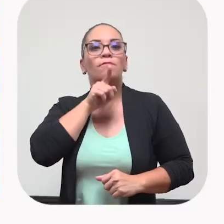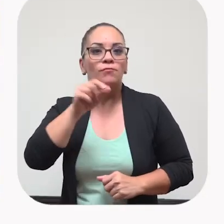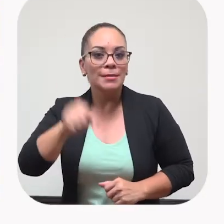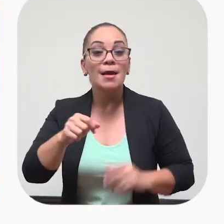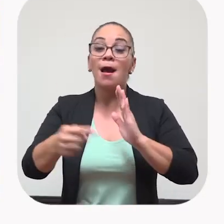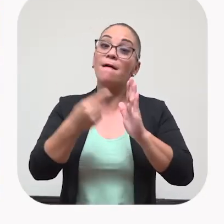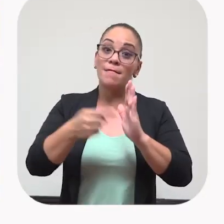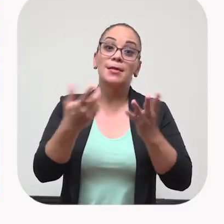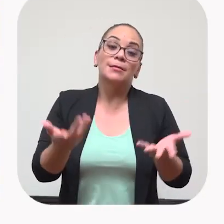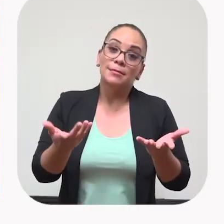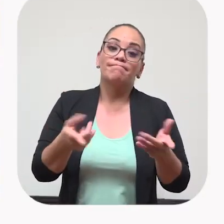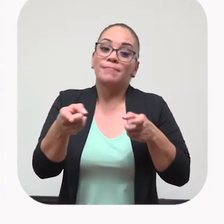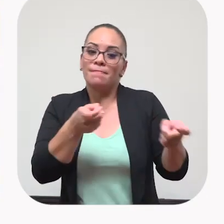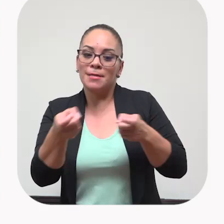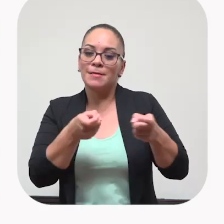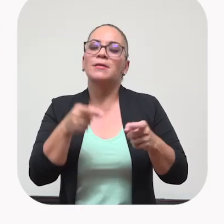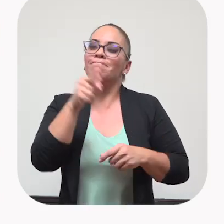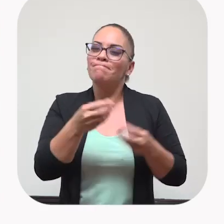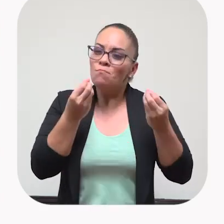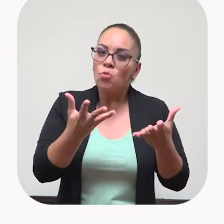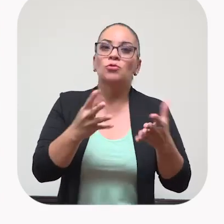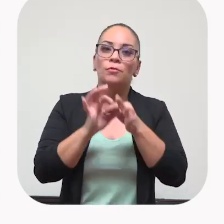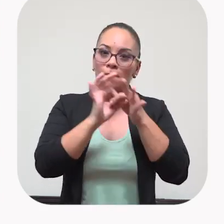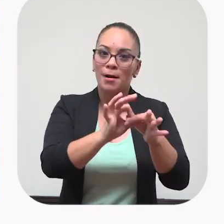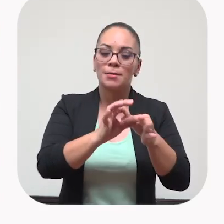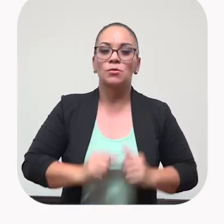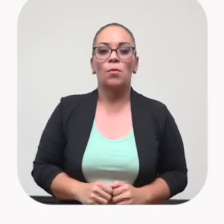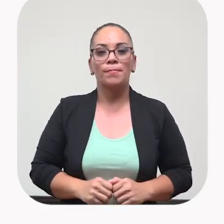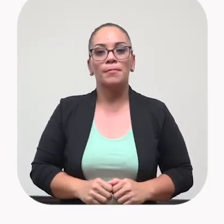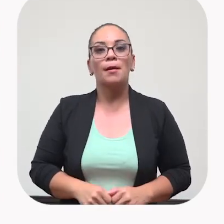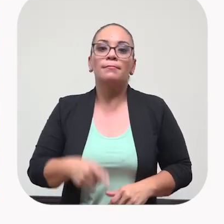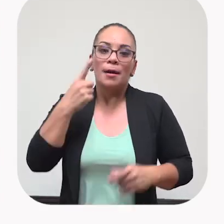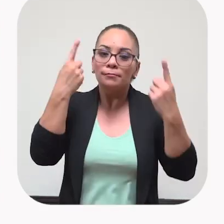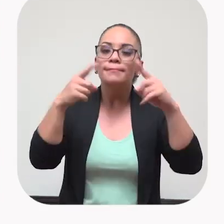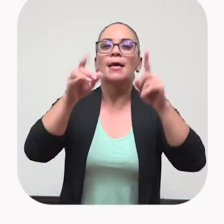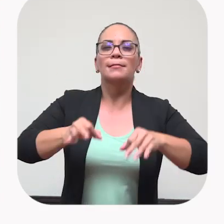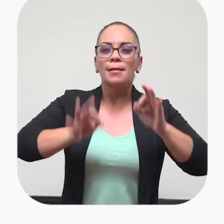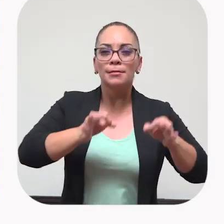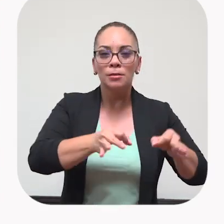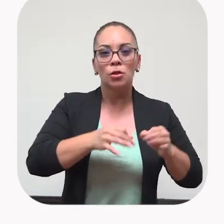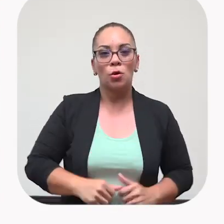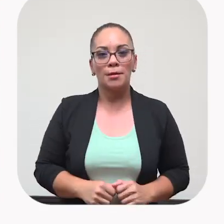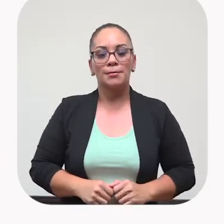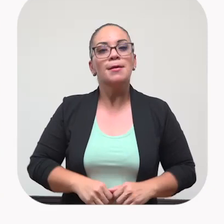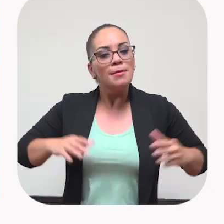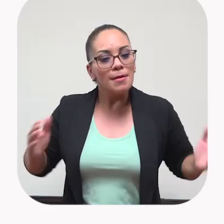a veces la parte administrativa es la que tiene mucho que ver, ¿verdad? El tomar esas decisiones, el